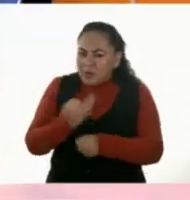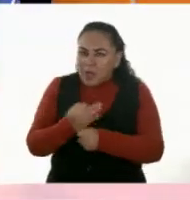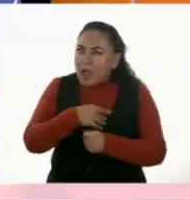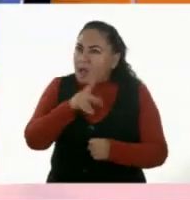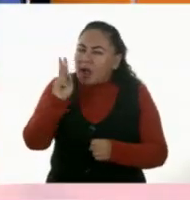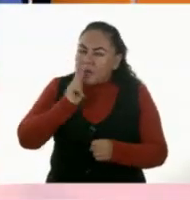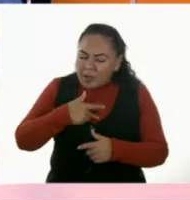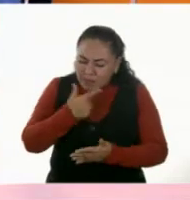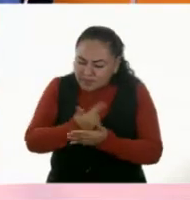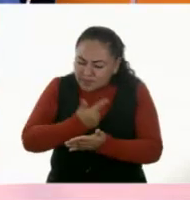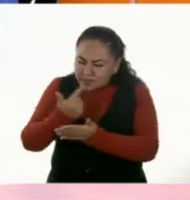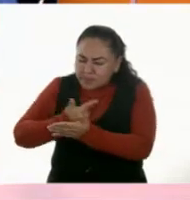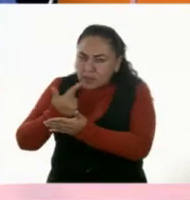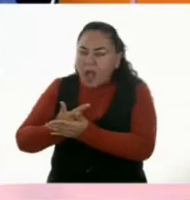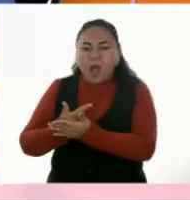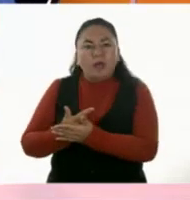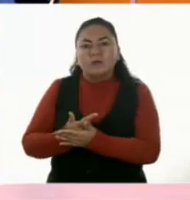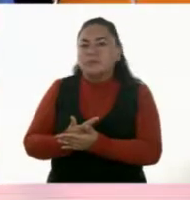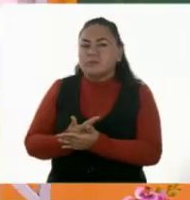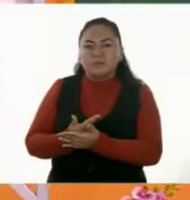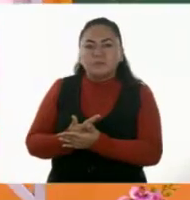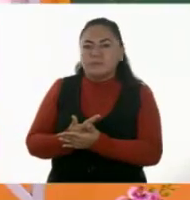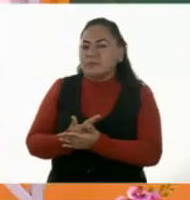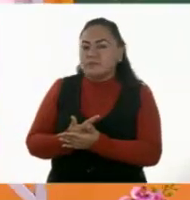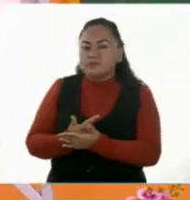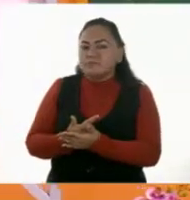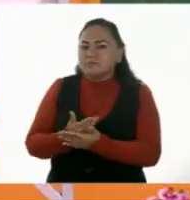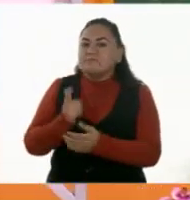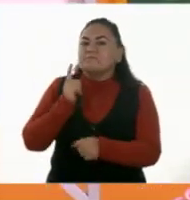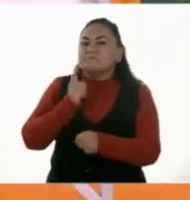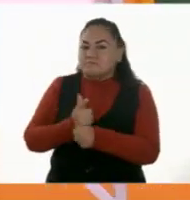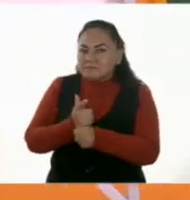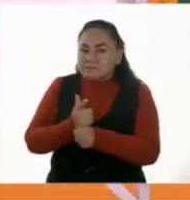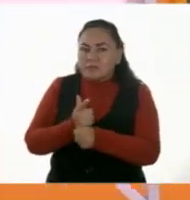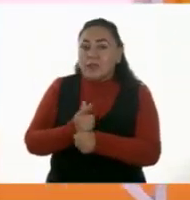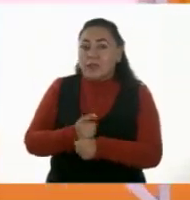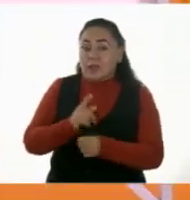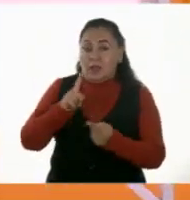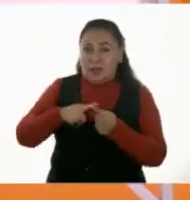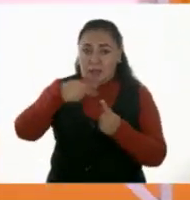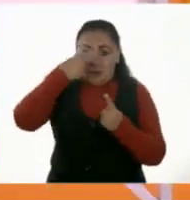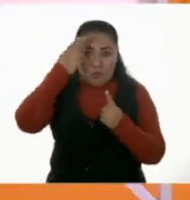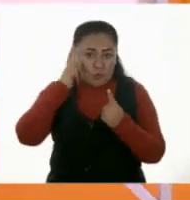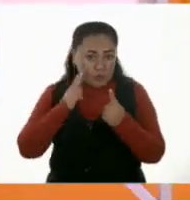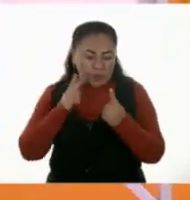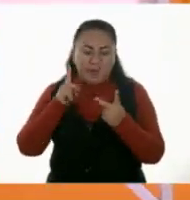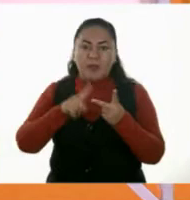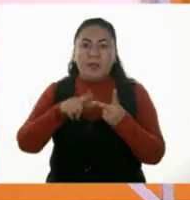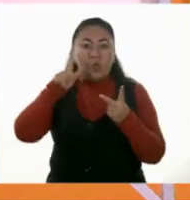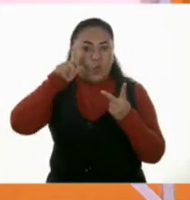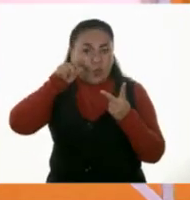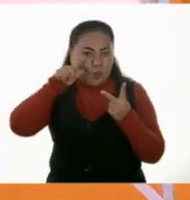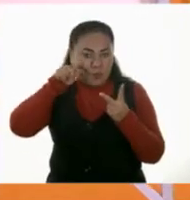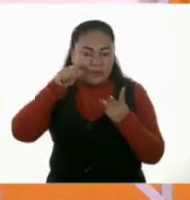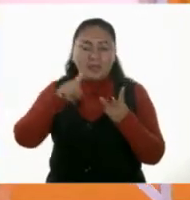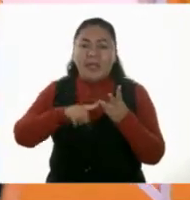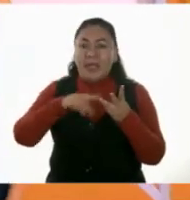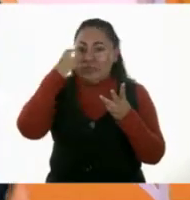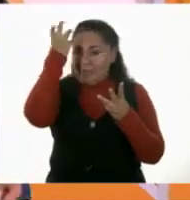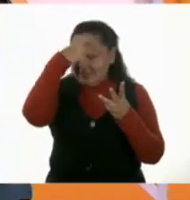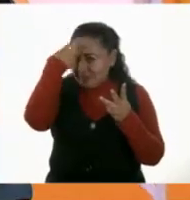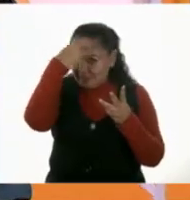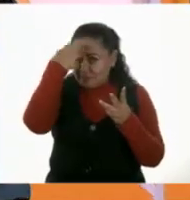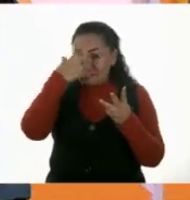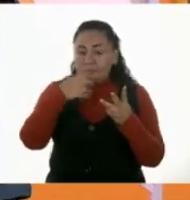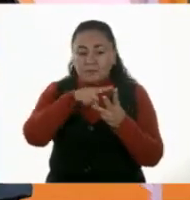comprobar contando que Norma, Lupita y Cecilia